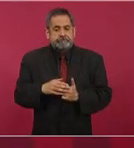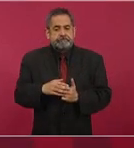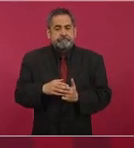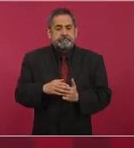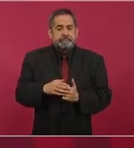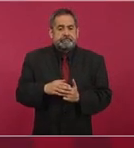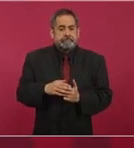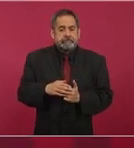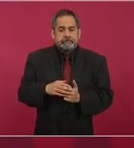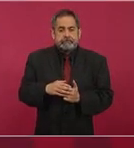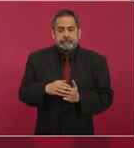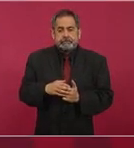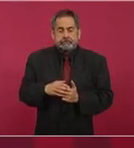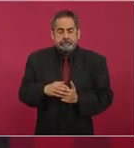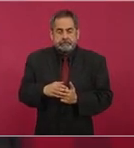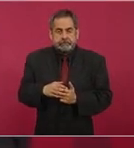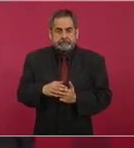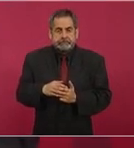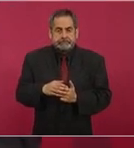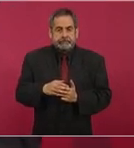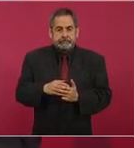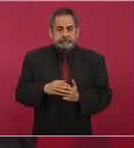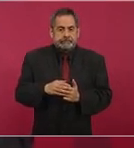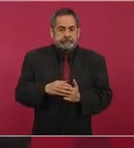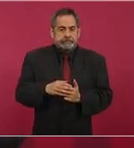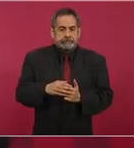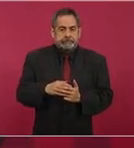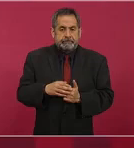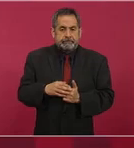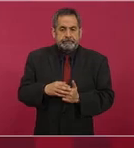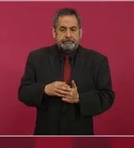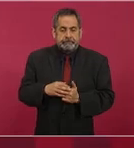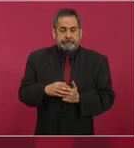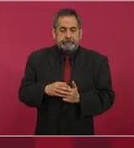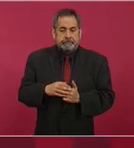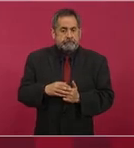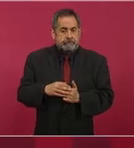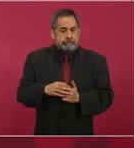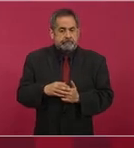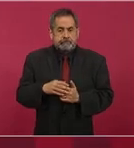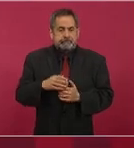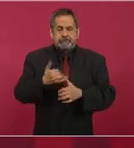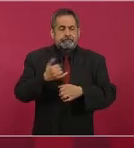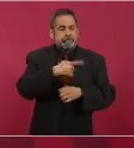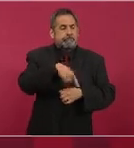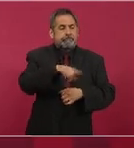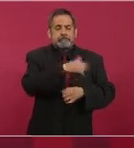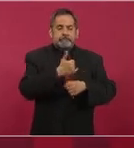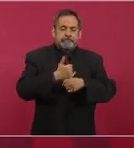todos los obstáculos